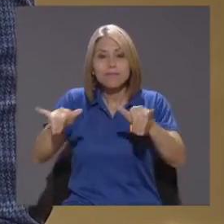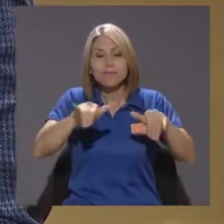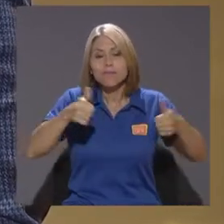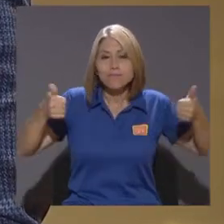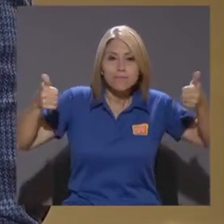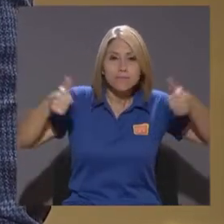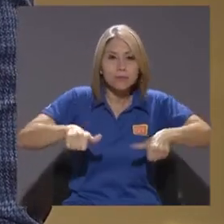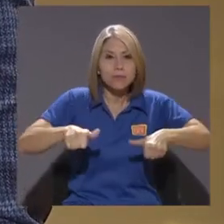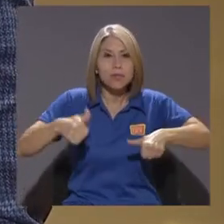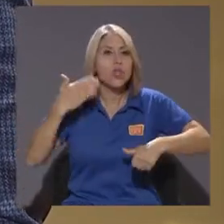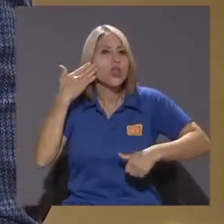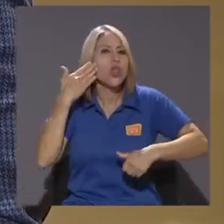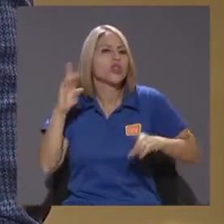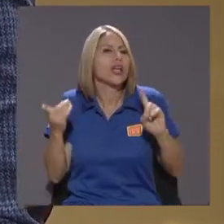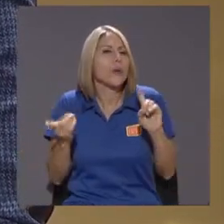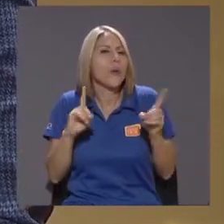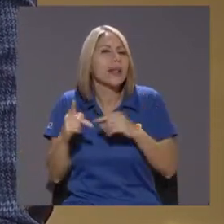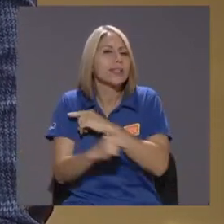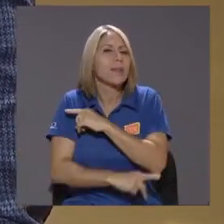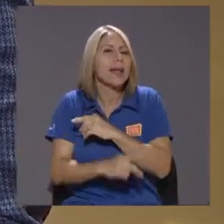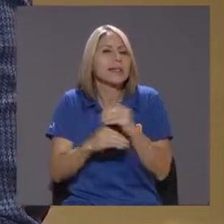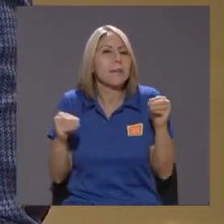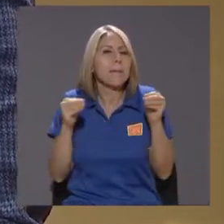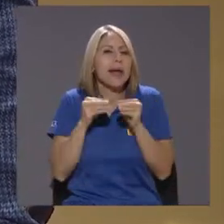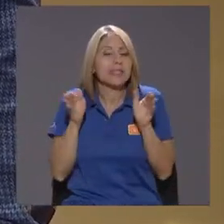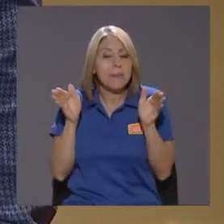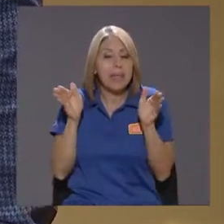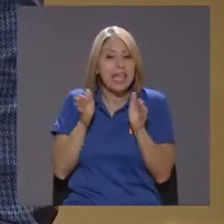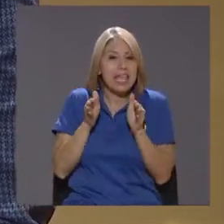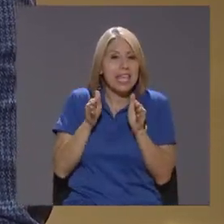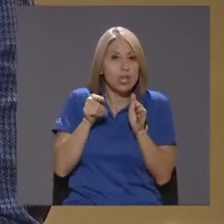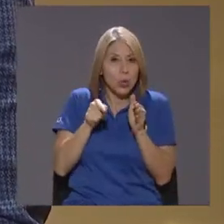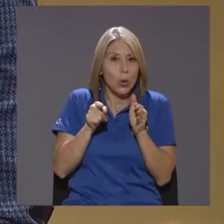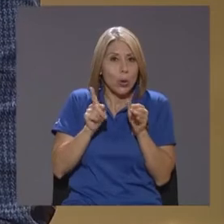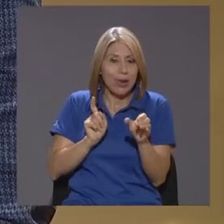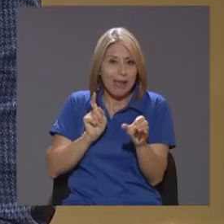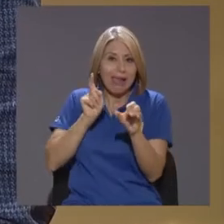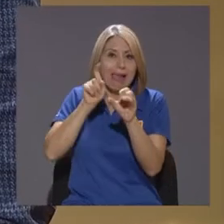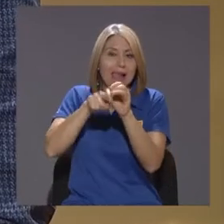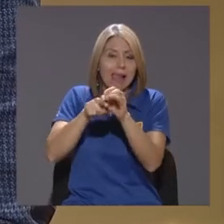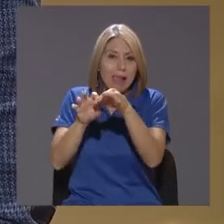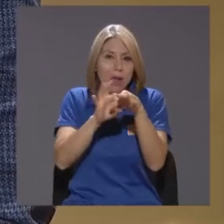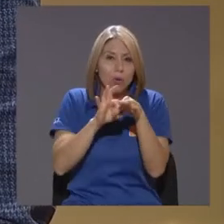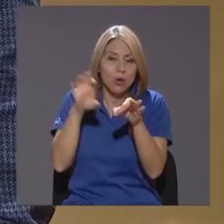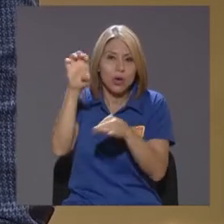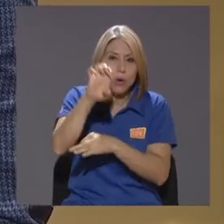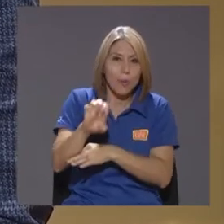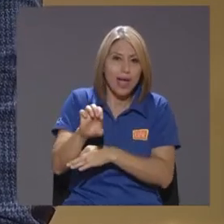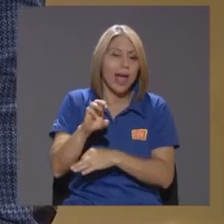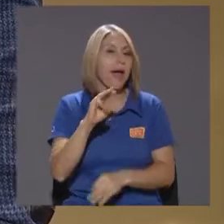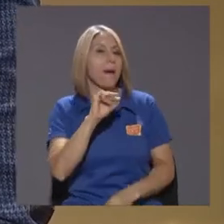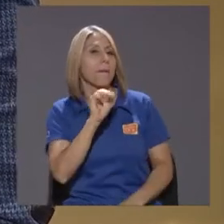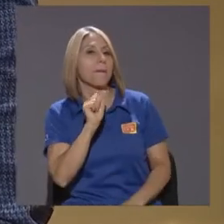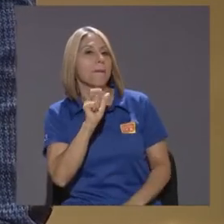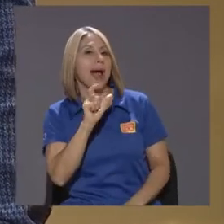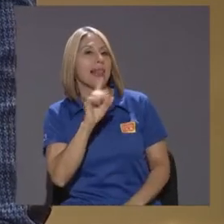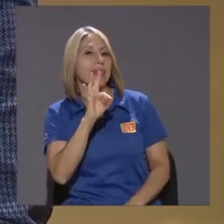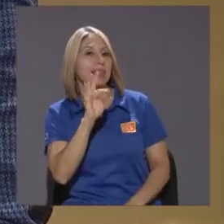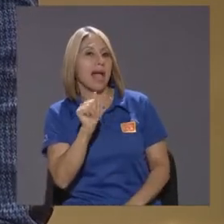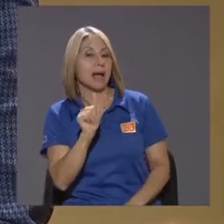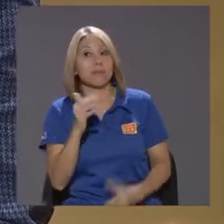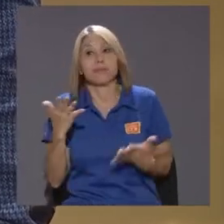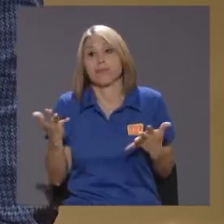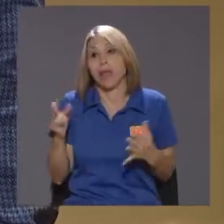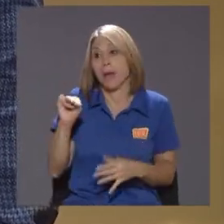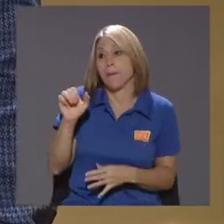Cuál es el país Más pequeñito Que puede estar Siendo parte De estos 27 Pero No, Malta Bueno Malta Tiene